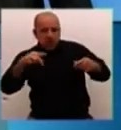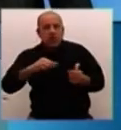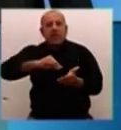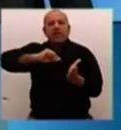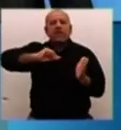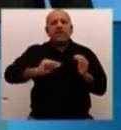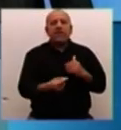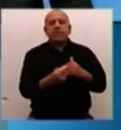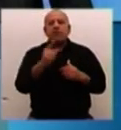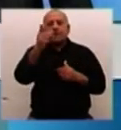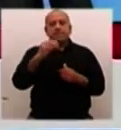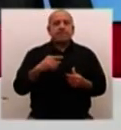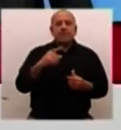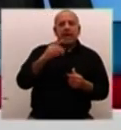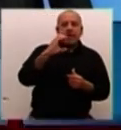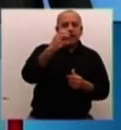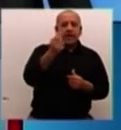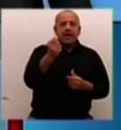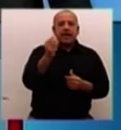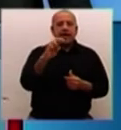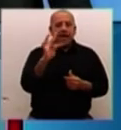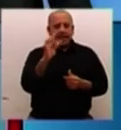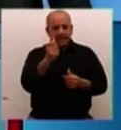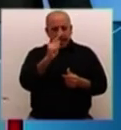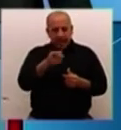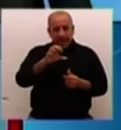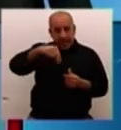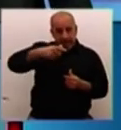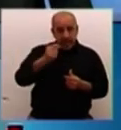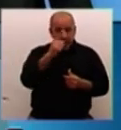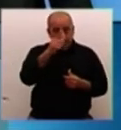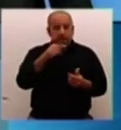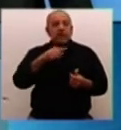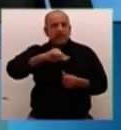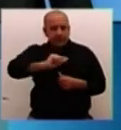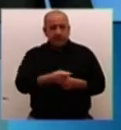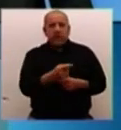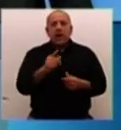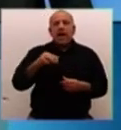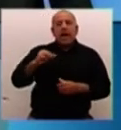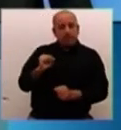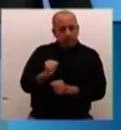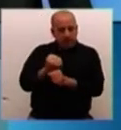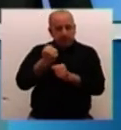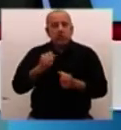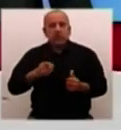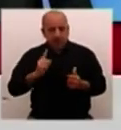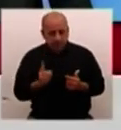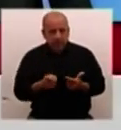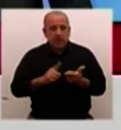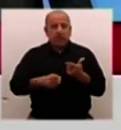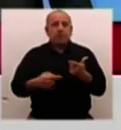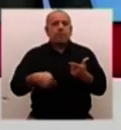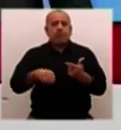el premio Nobel, pone presión. Pero quedó claro que todo eso no es lo que tomaron en cuenta los